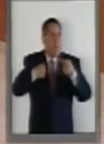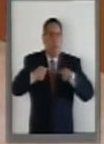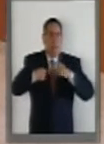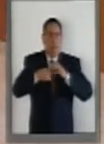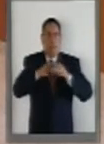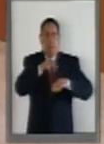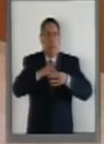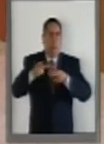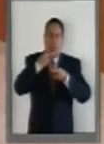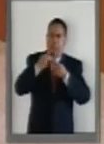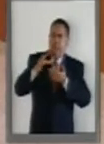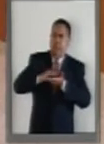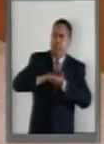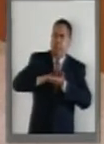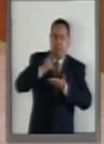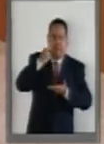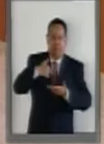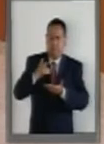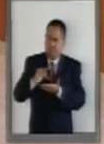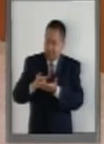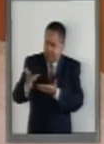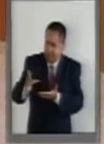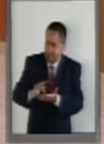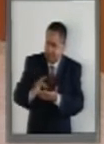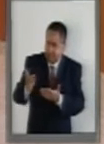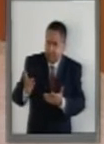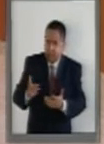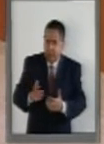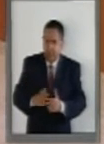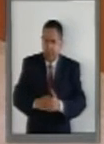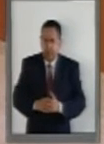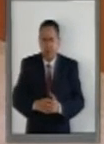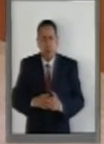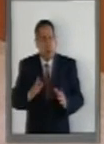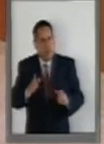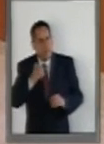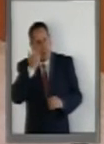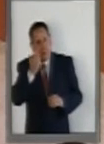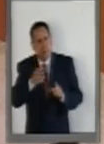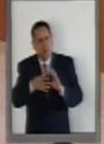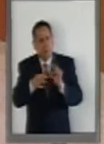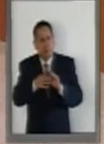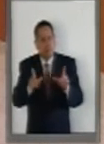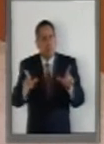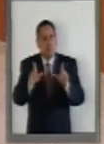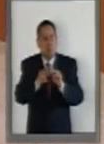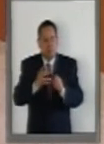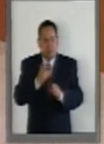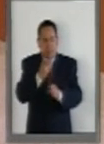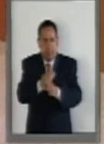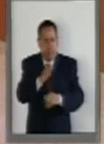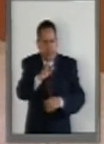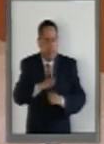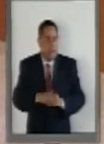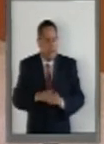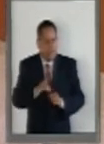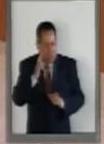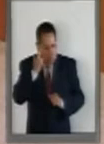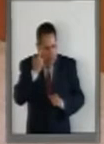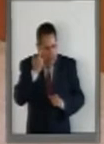mi intervención, ¿sí o no? Muchas gracias. Bueno, yo quisiera solamente recordar